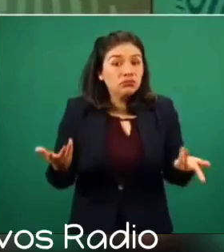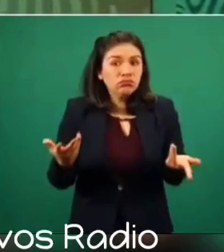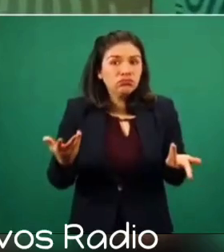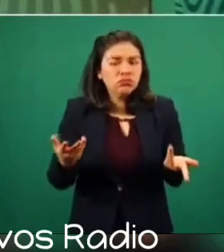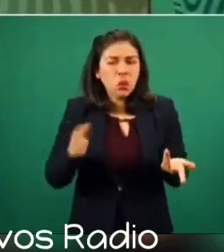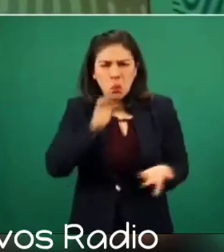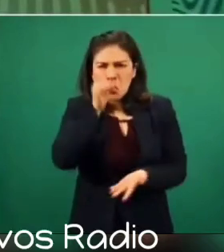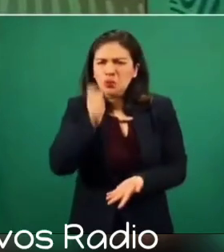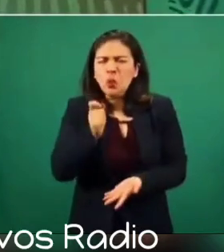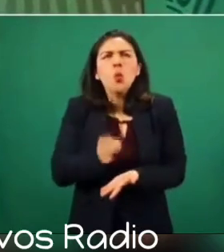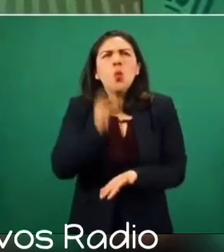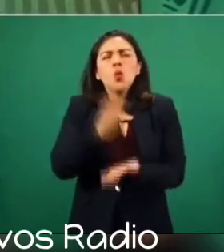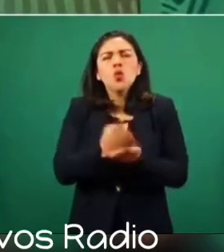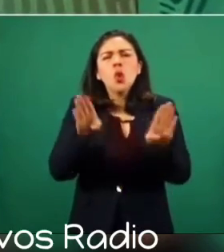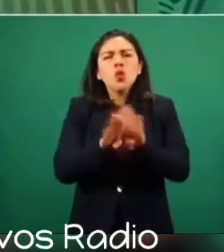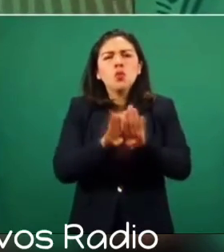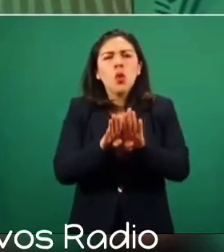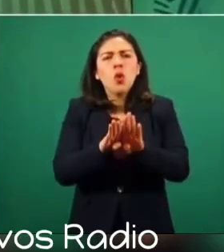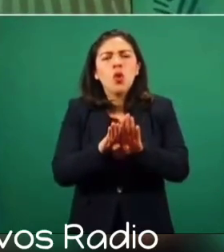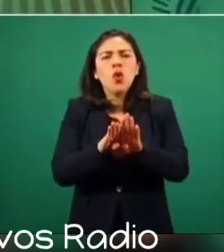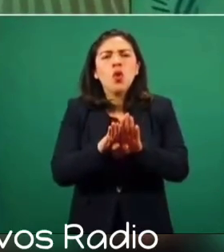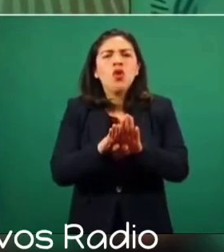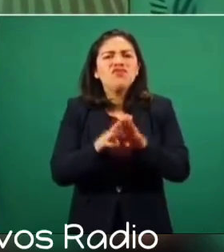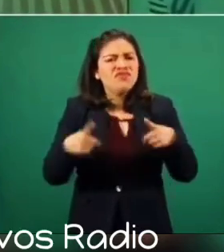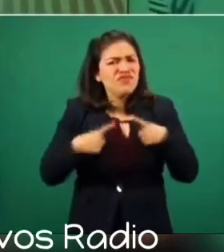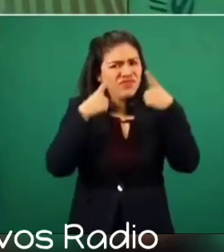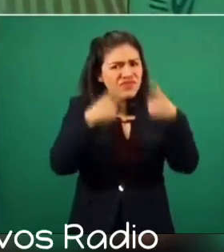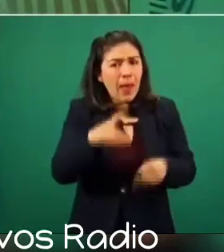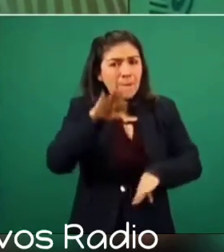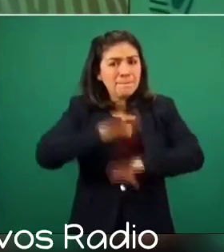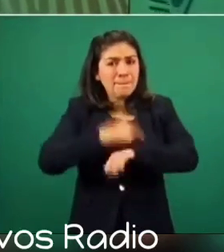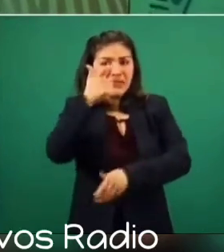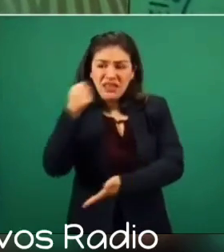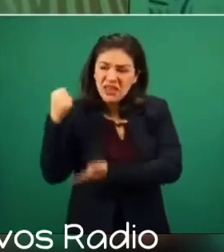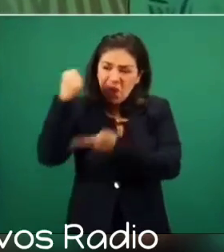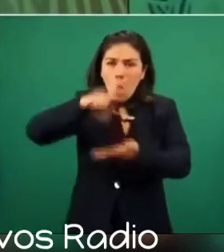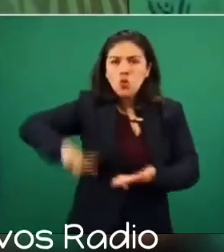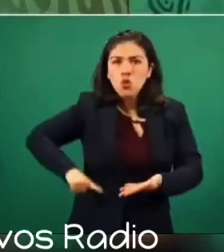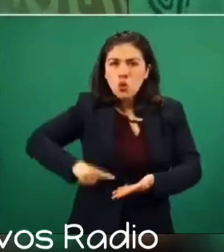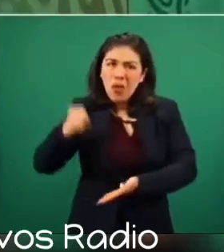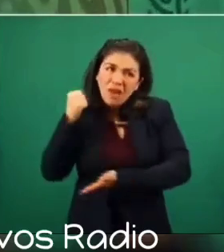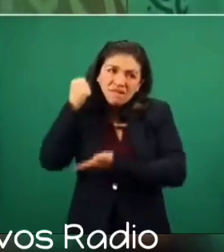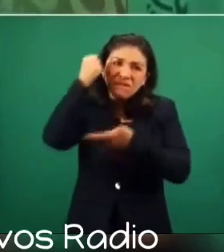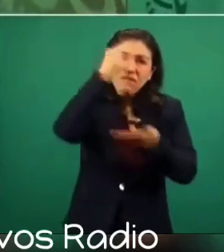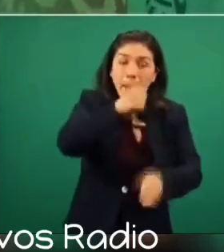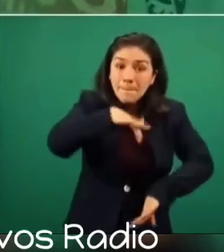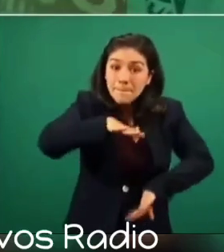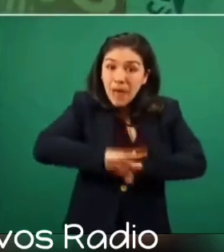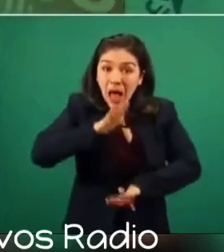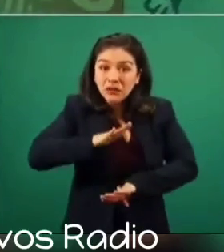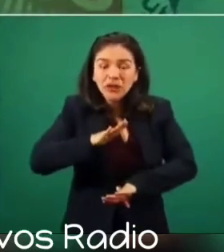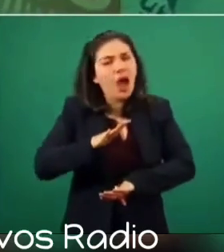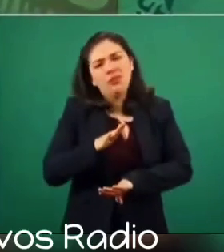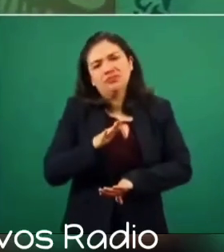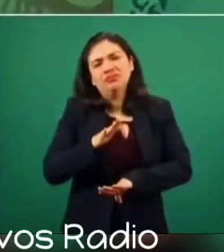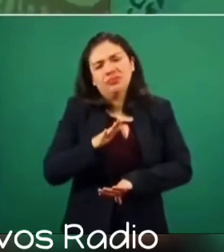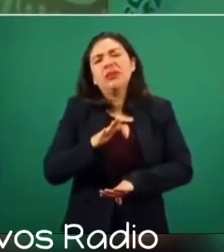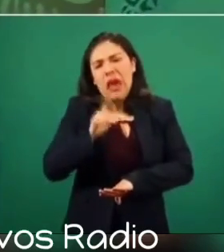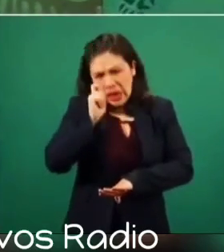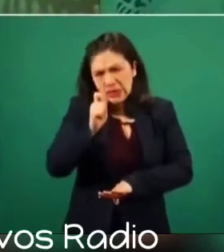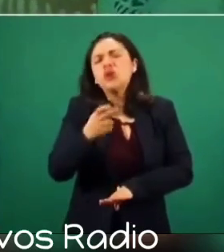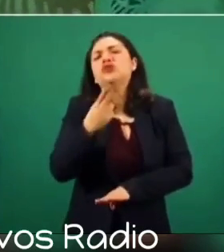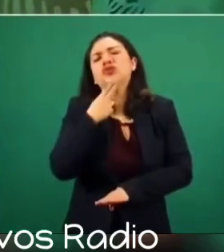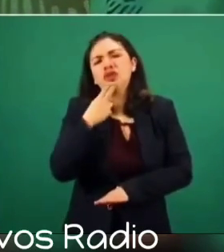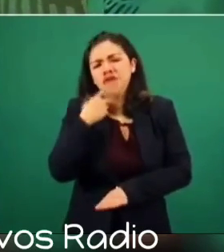es sólo que reciban más presupuesto las universidades públicas, es un